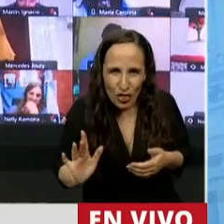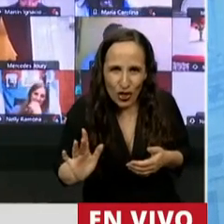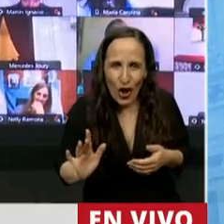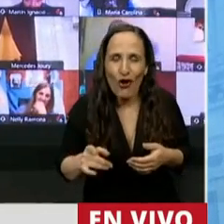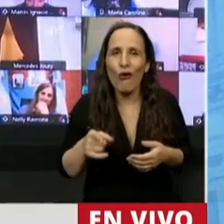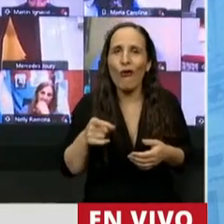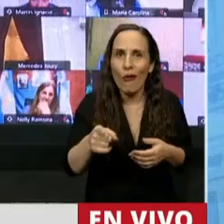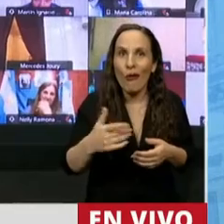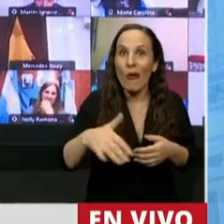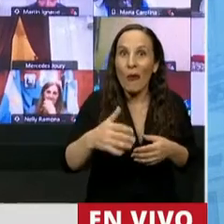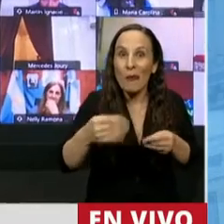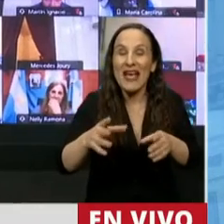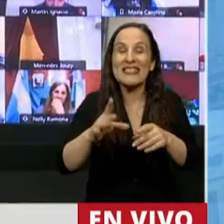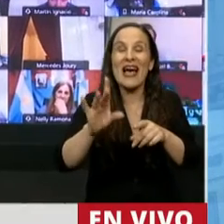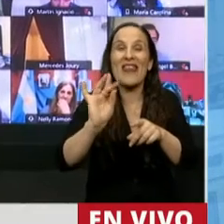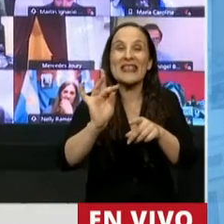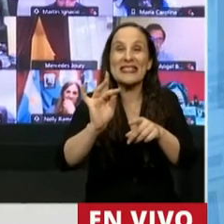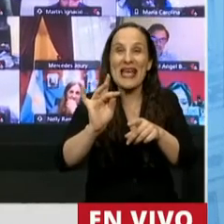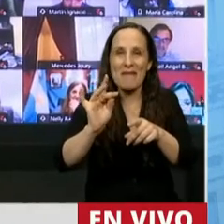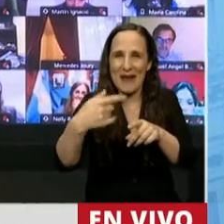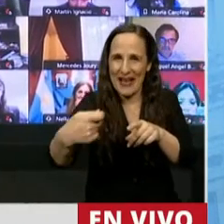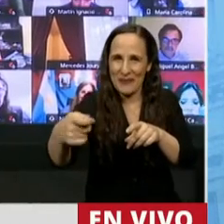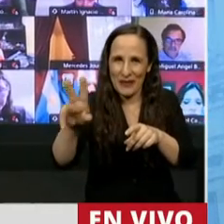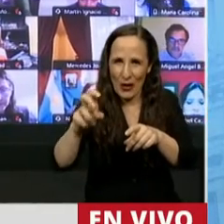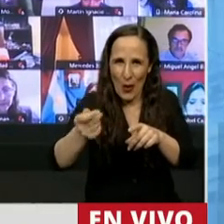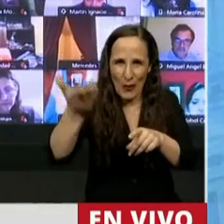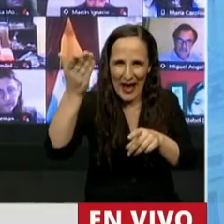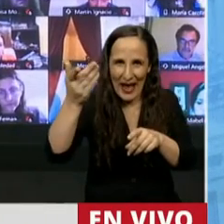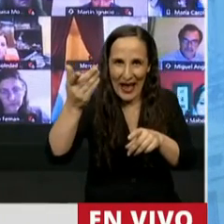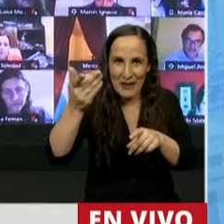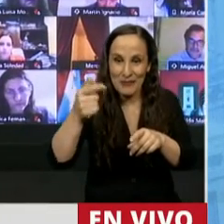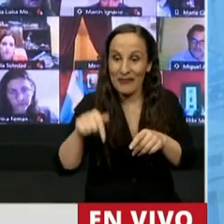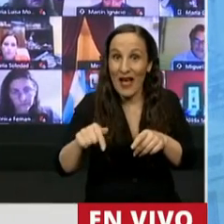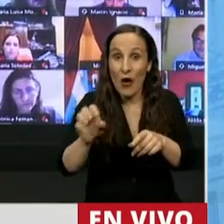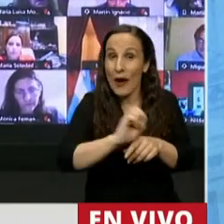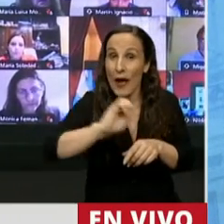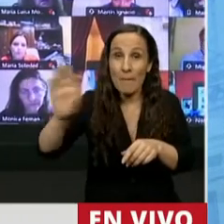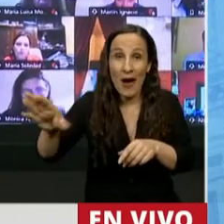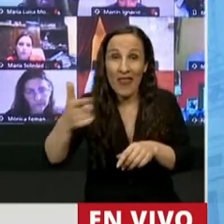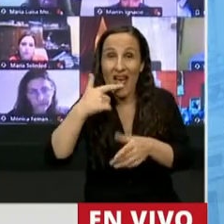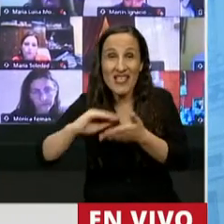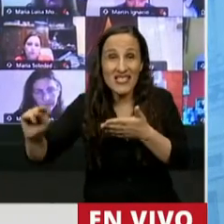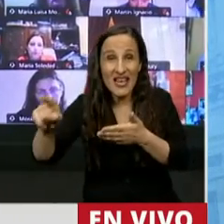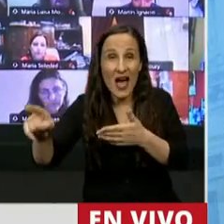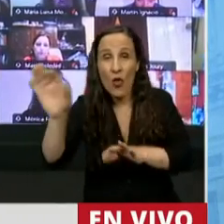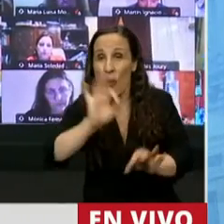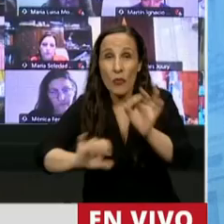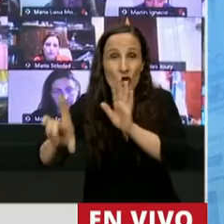cobrado a partir del mes de diciembre, acaba de enviarse al Senado un proyecto de ley